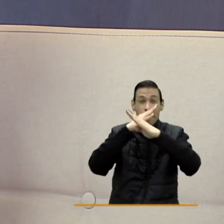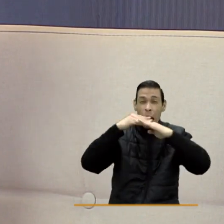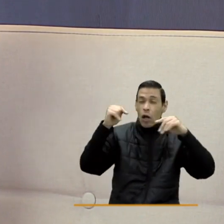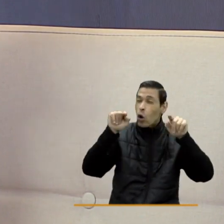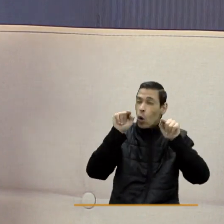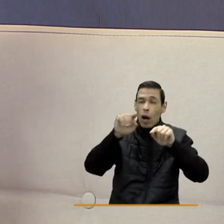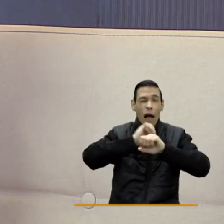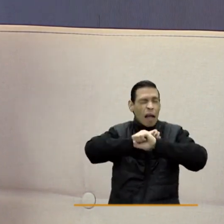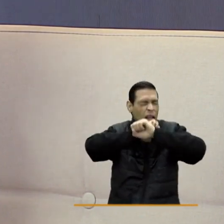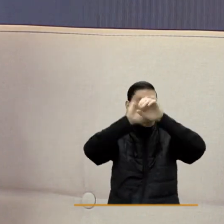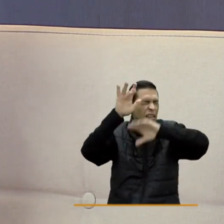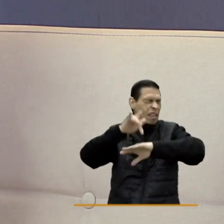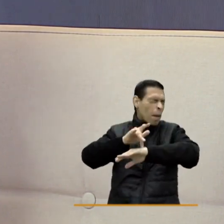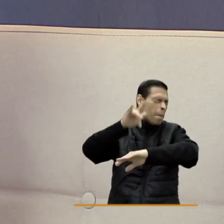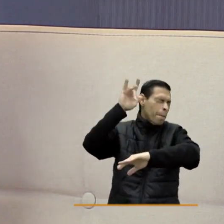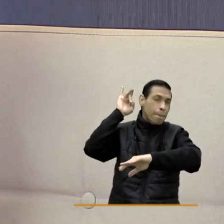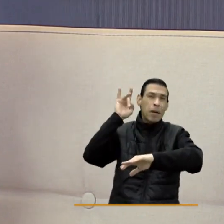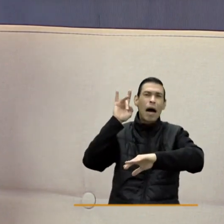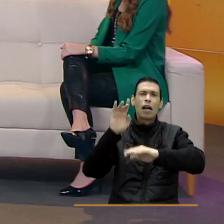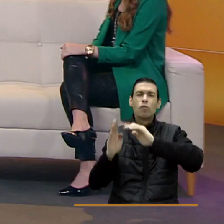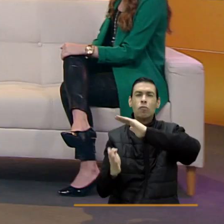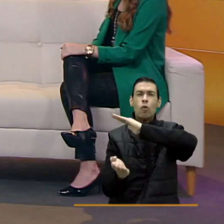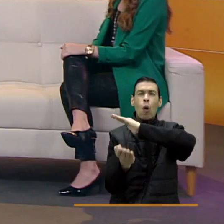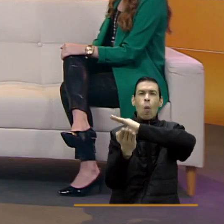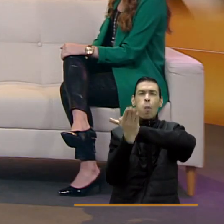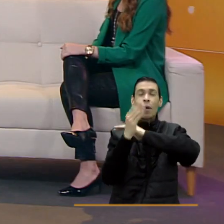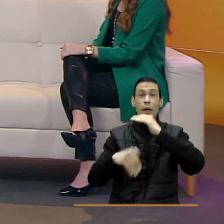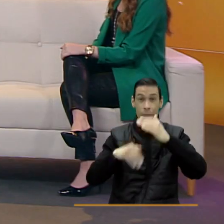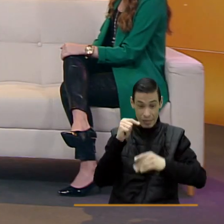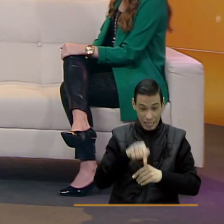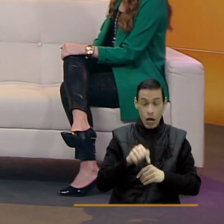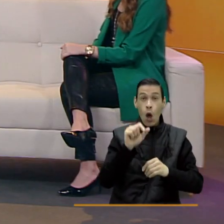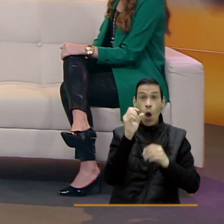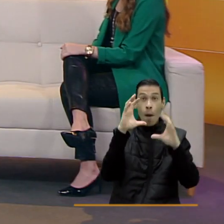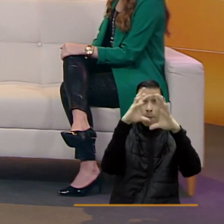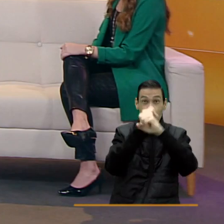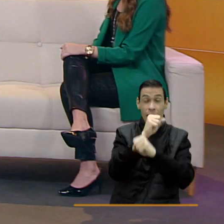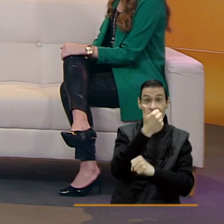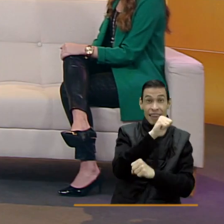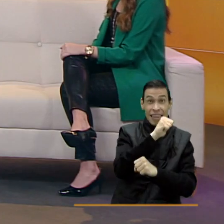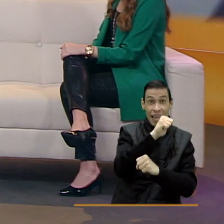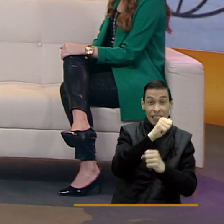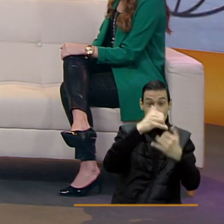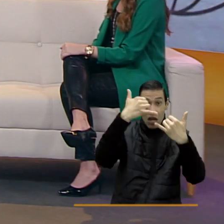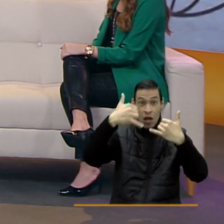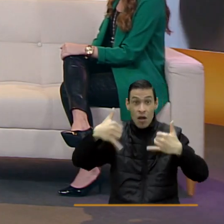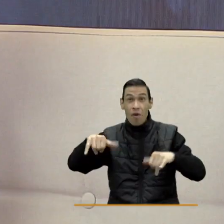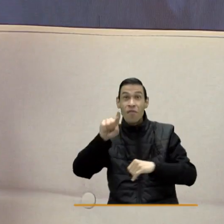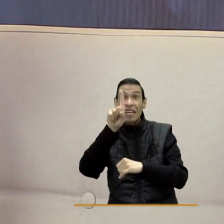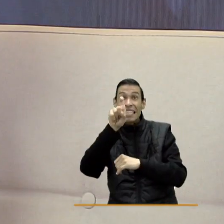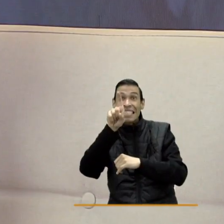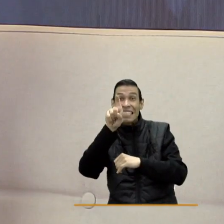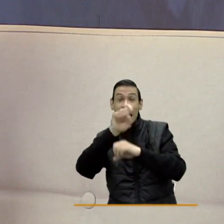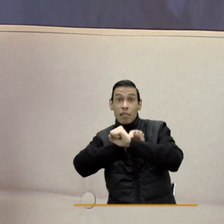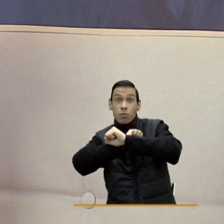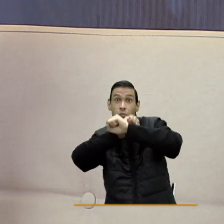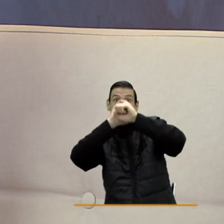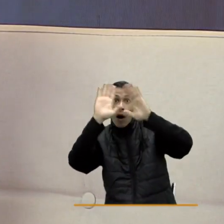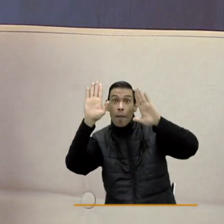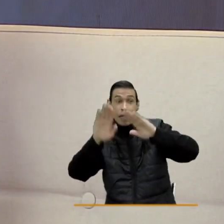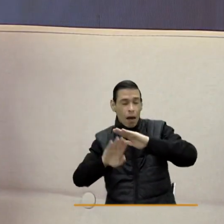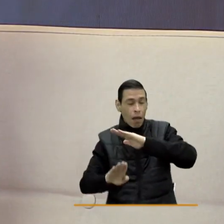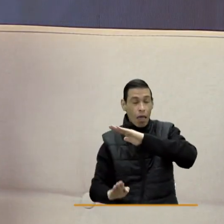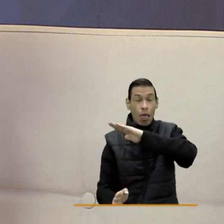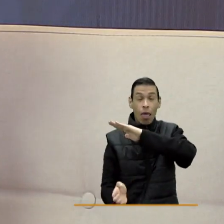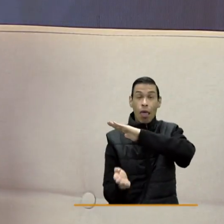formación especial. Es una formación que inicia a las 10 de la noche y termina a las 6 de la madrugada del siguiente